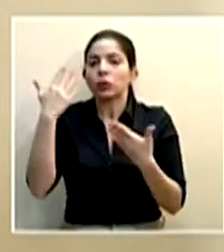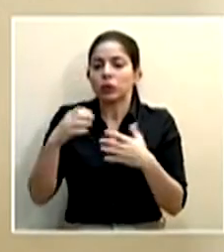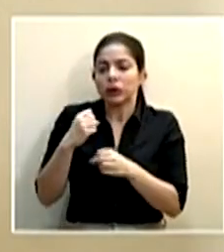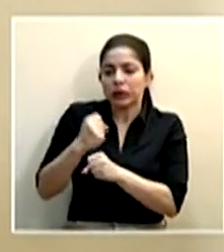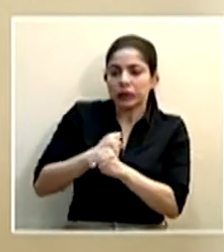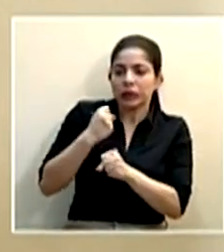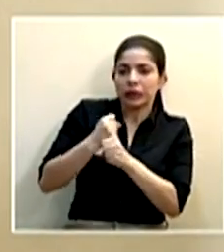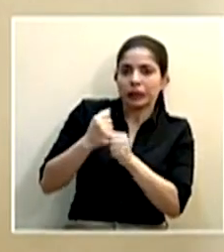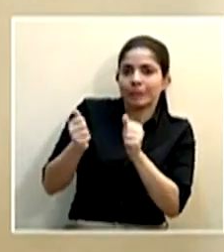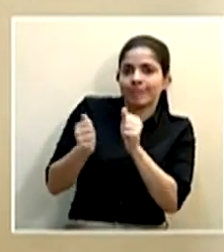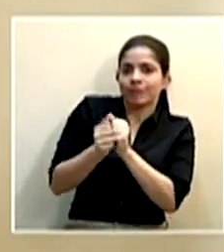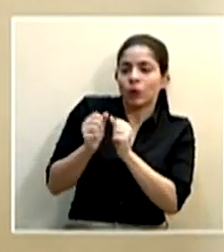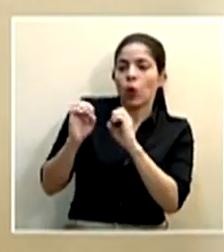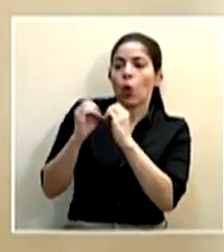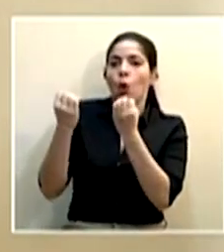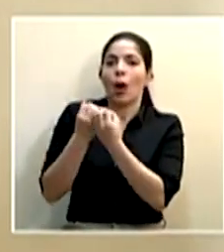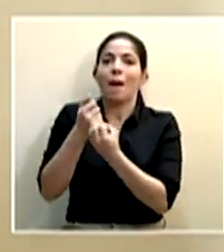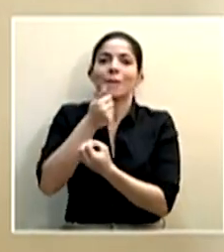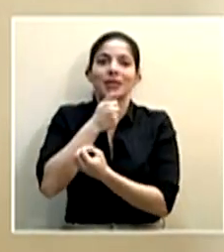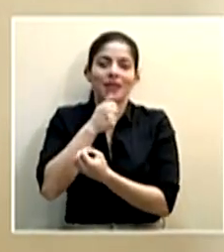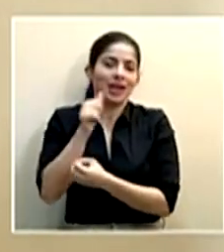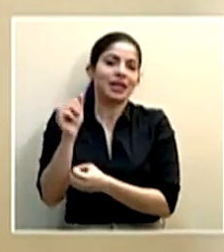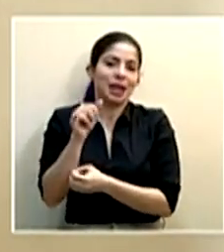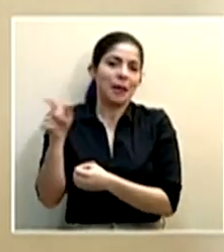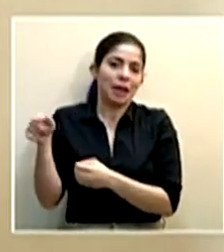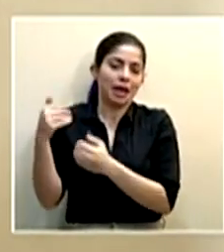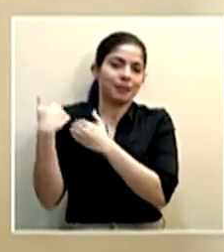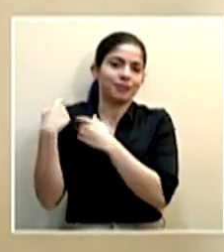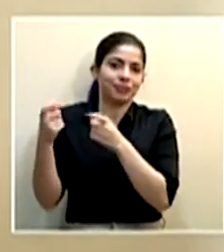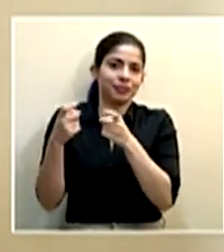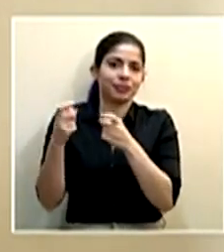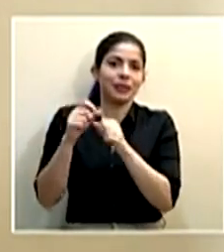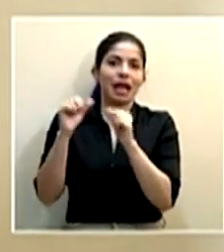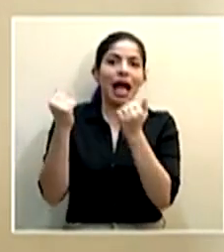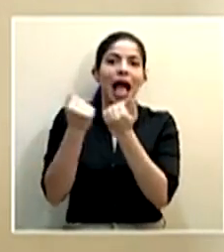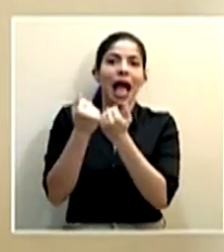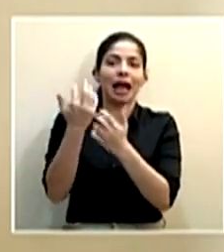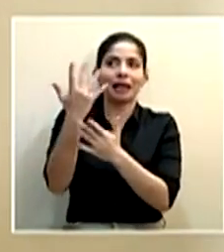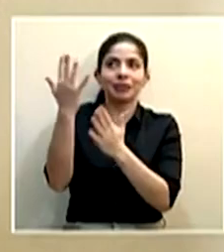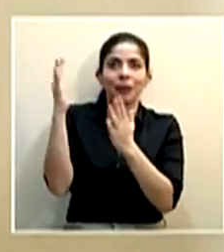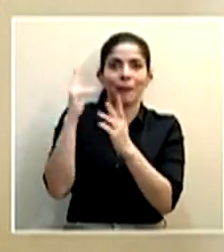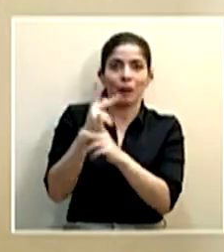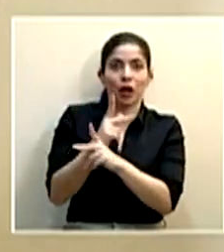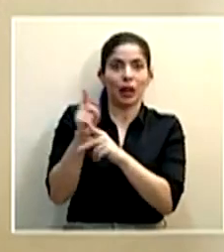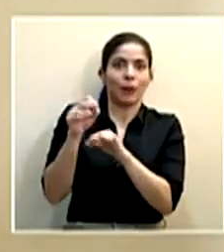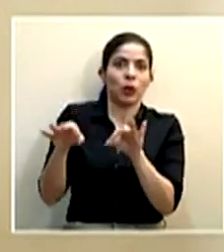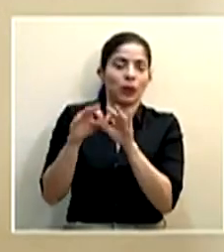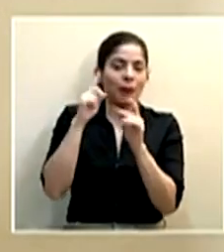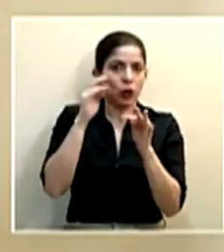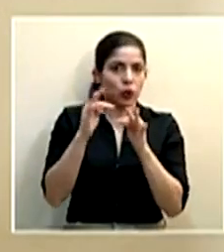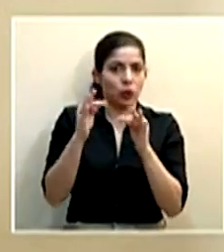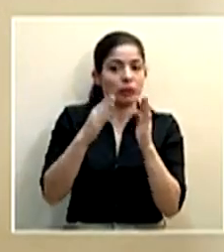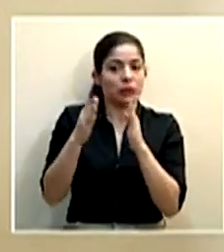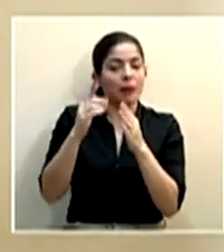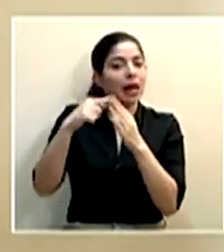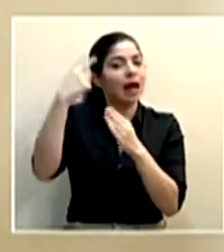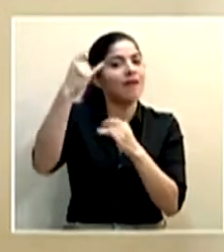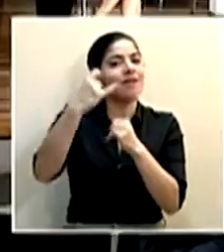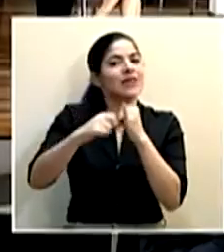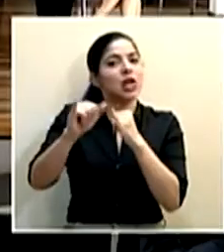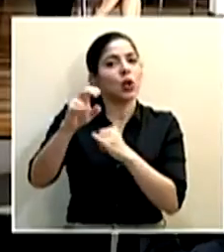organizaciones de conservación privada, que también administran áreas silvestres protegidas, que son importantes para el turismo, para finales de junio.